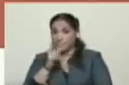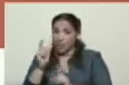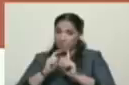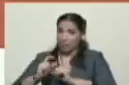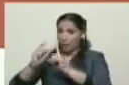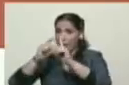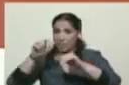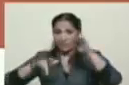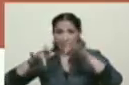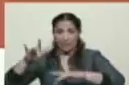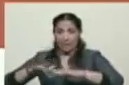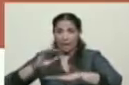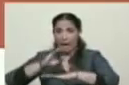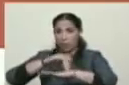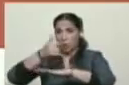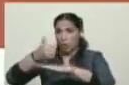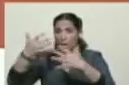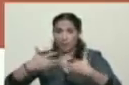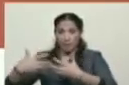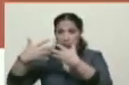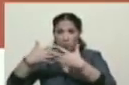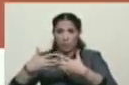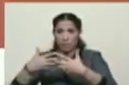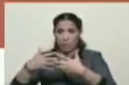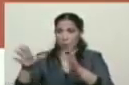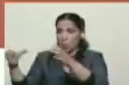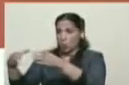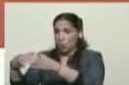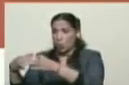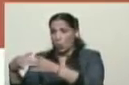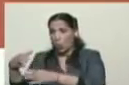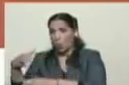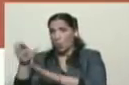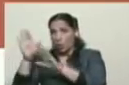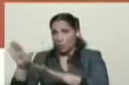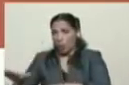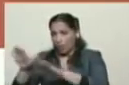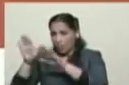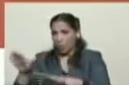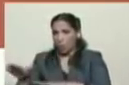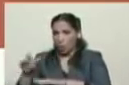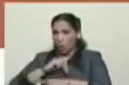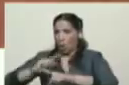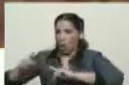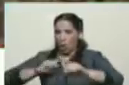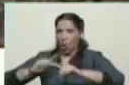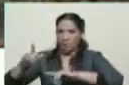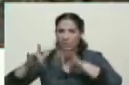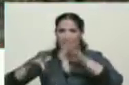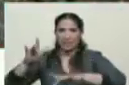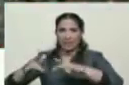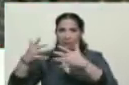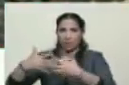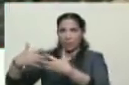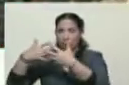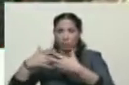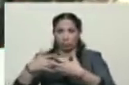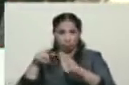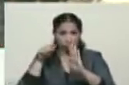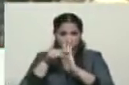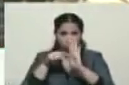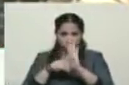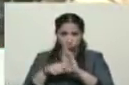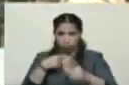palabra para los fascistas de Venezuela que obedecen las órdenes de Mike Pence. Esto que les da Mike Pence no es una recomendación,